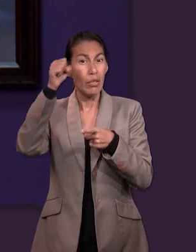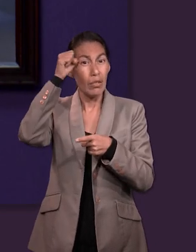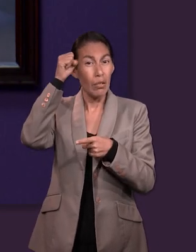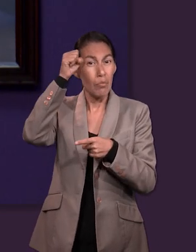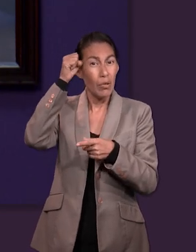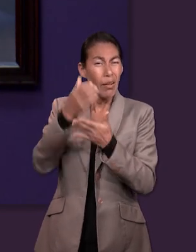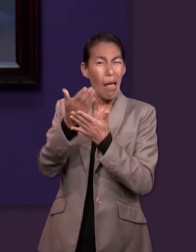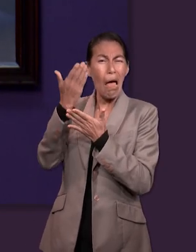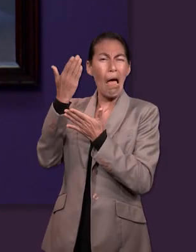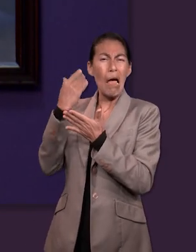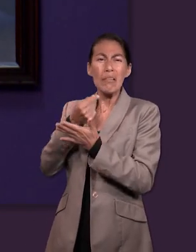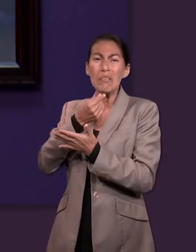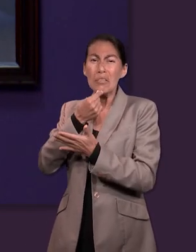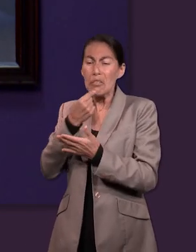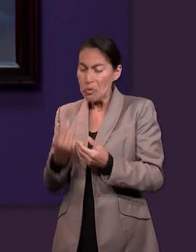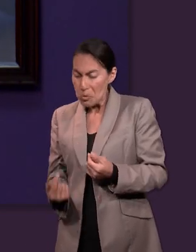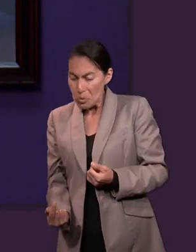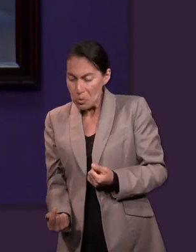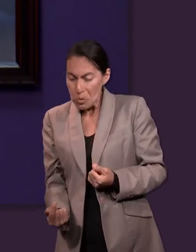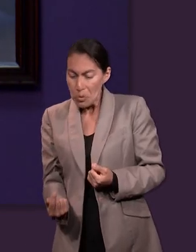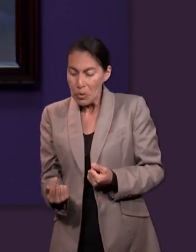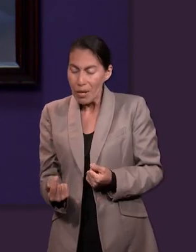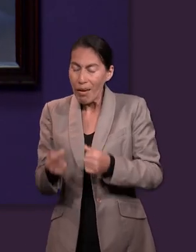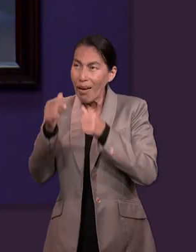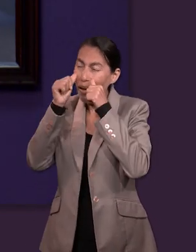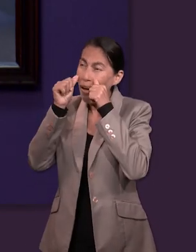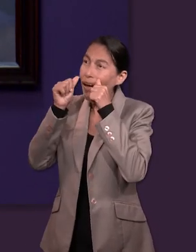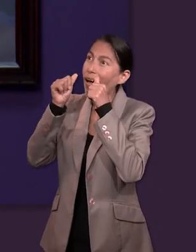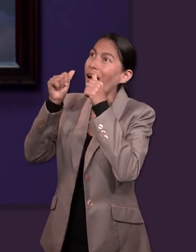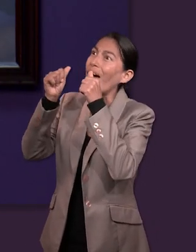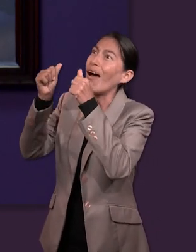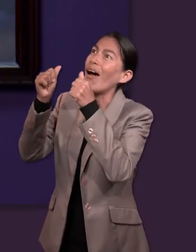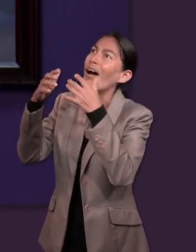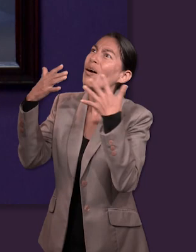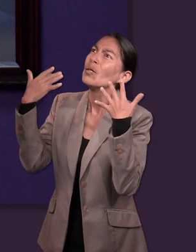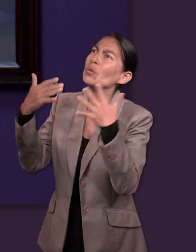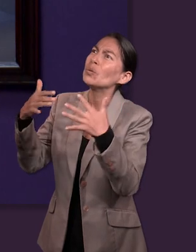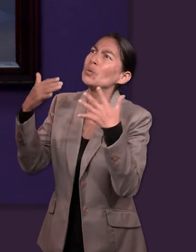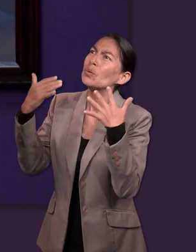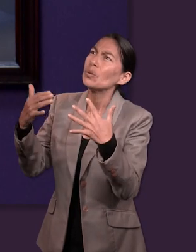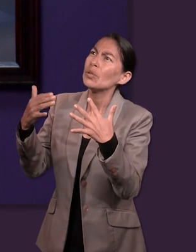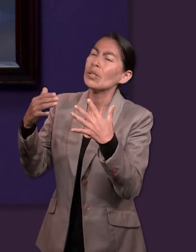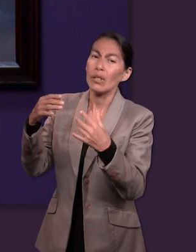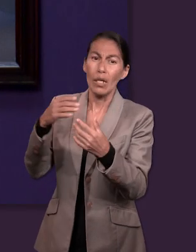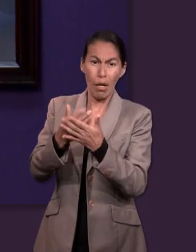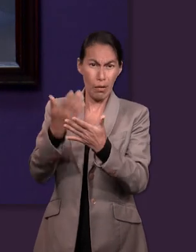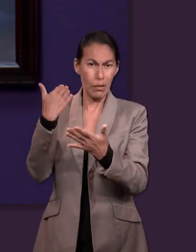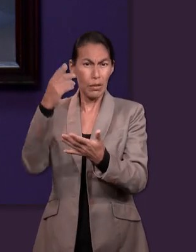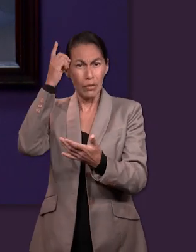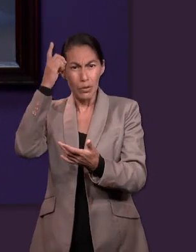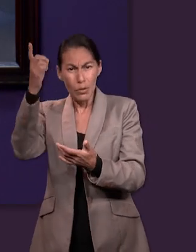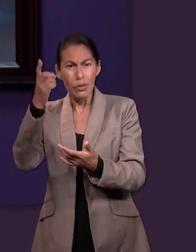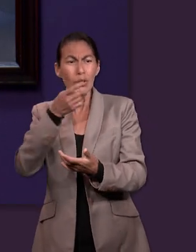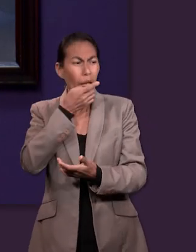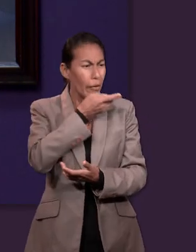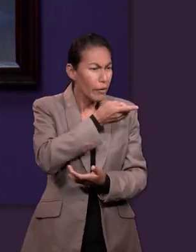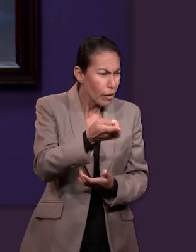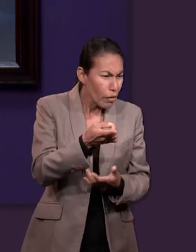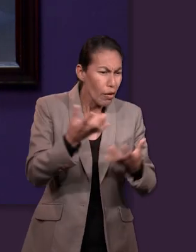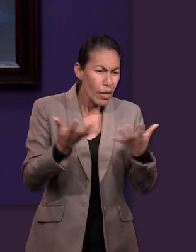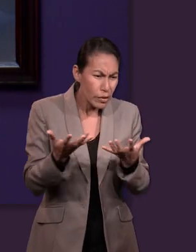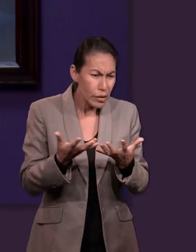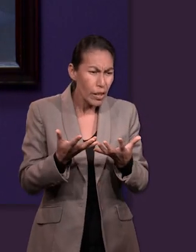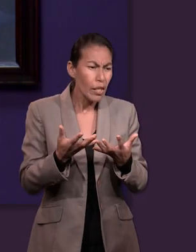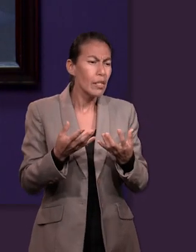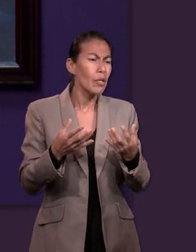Dios. Dios le hablaba y entonces Samuel sí escuchó. Y recibieron advertencias, desde luego,